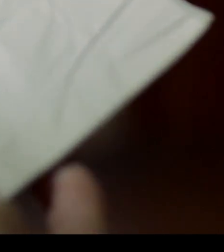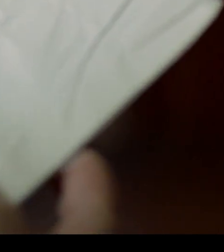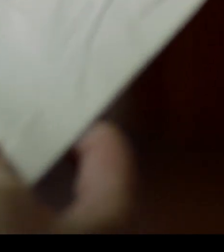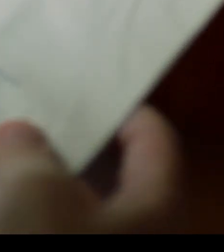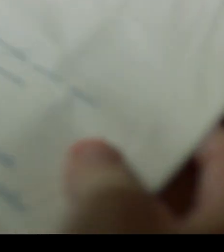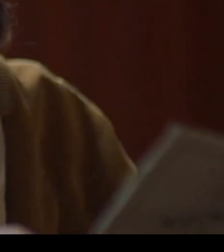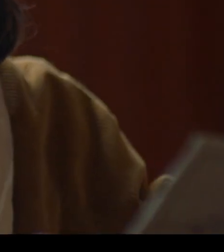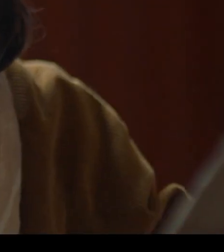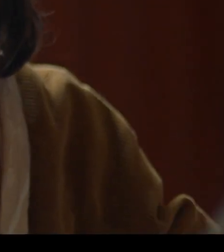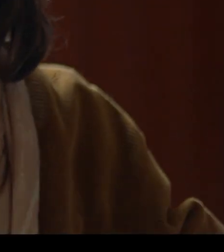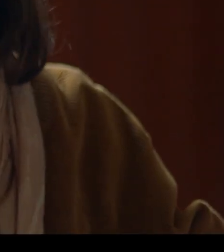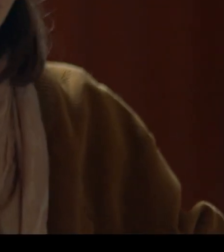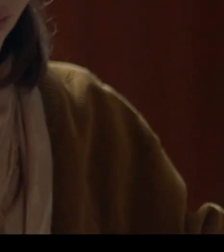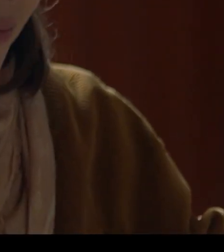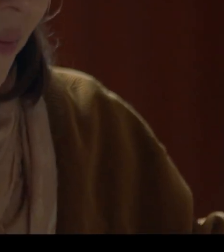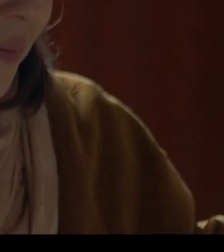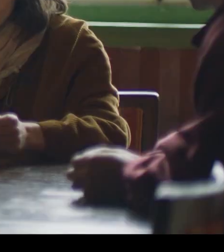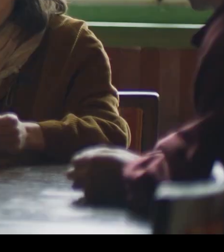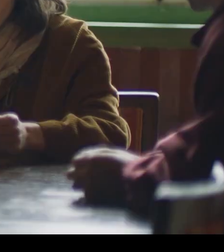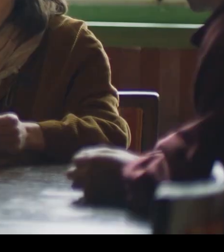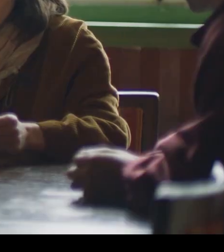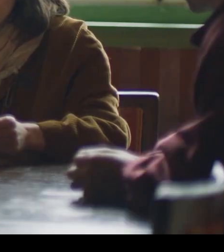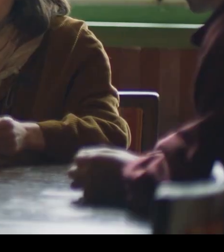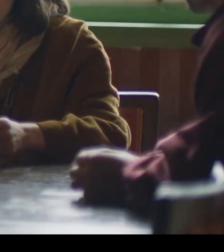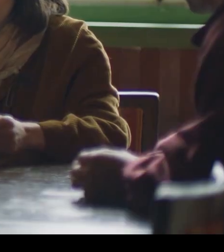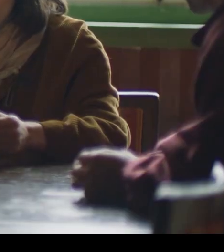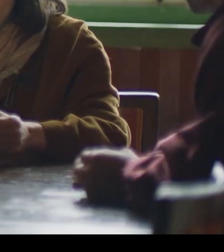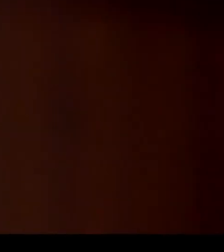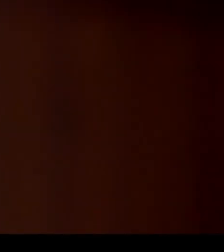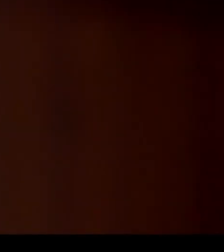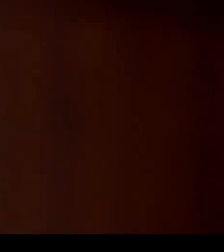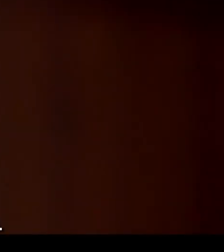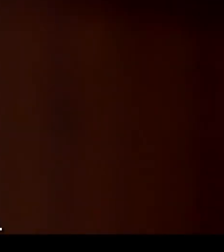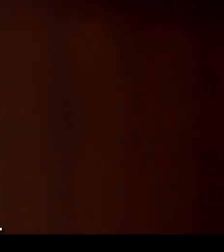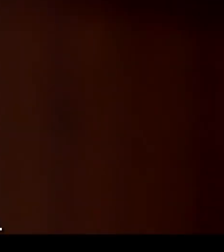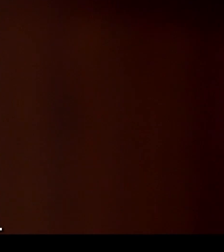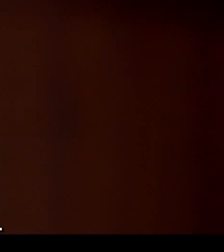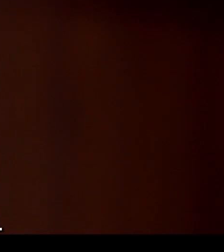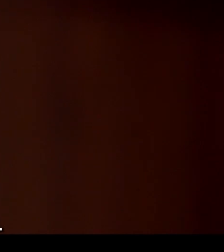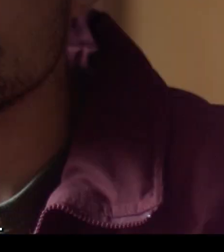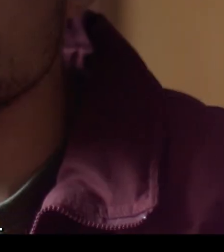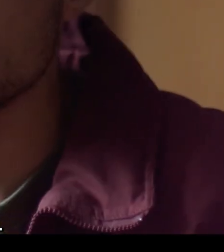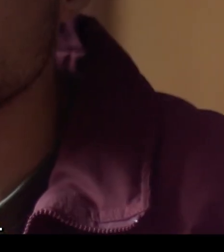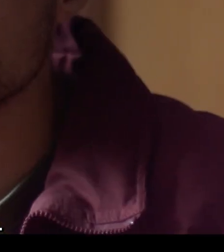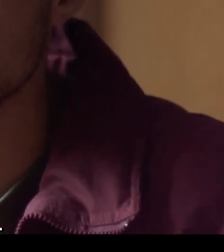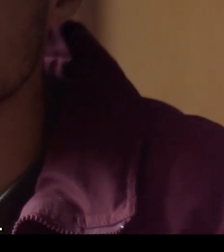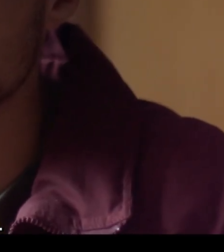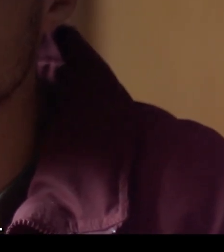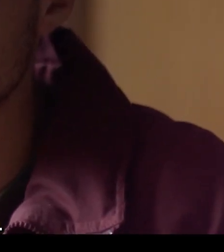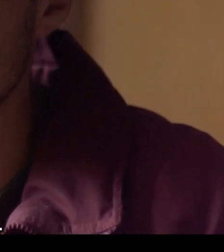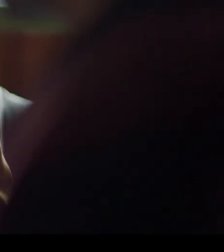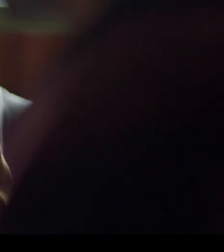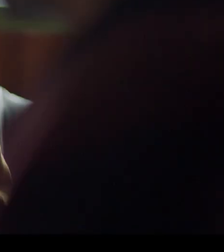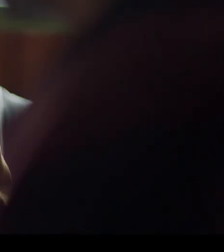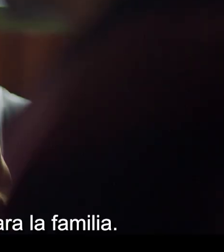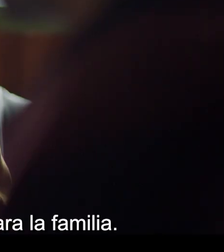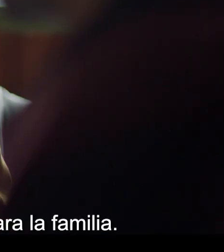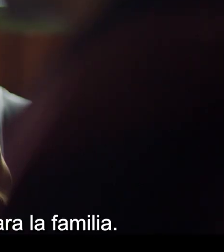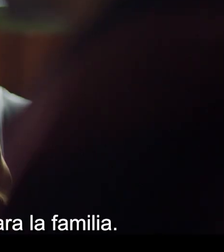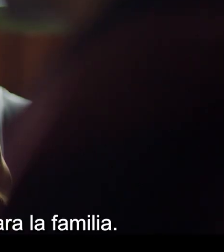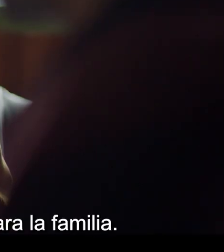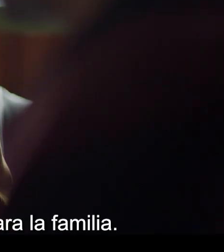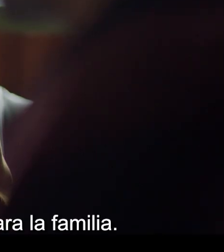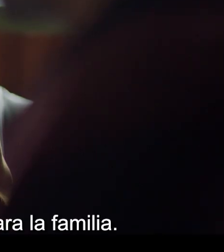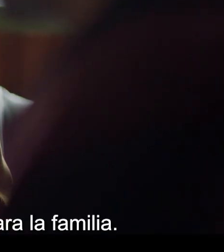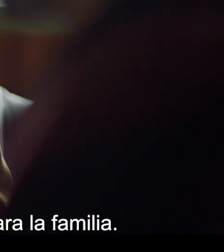La mamá nos escribió una carta. Queridos hijos, no quiero que mi ausencia los divida aún más. Por